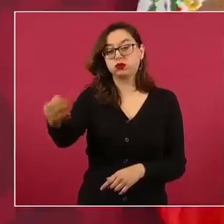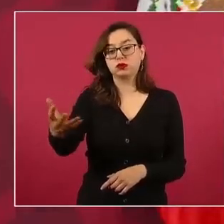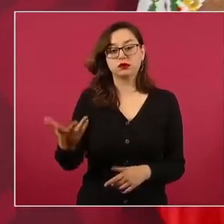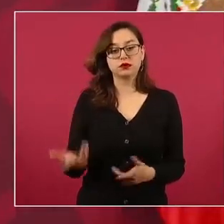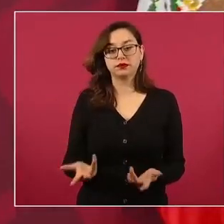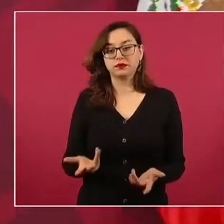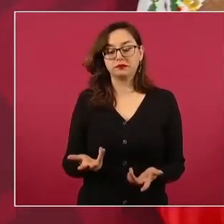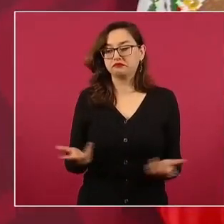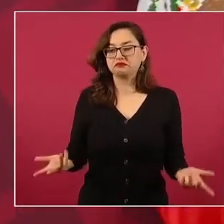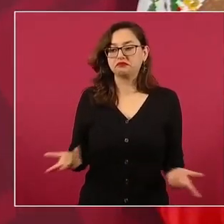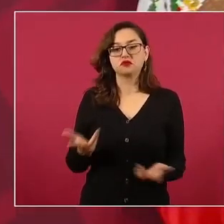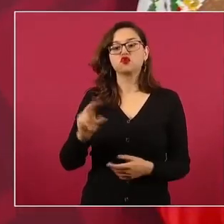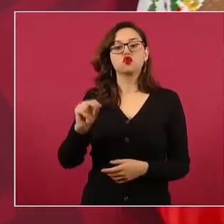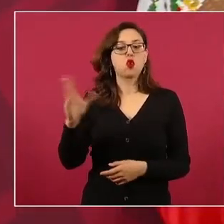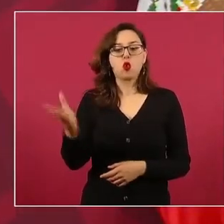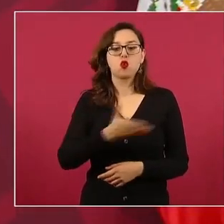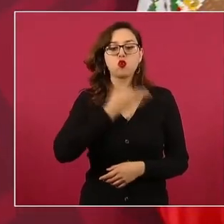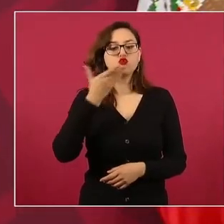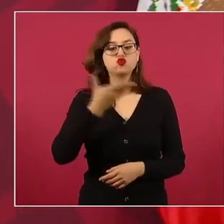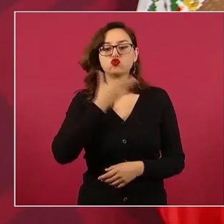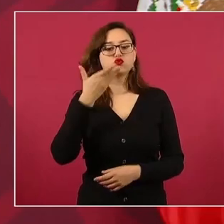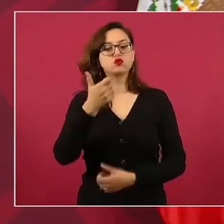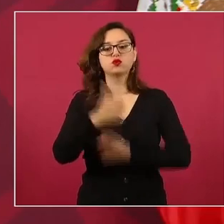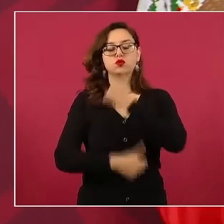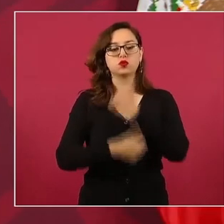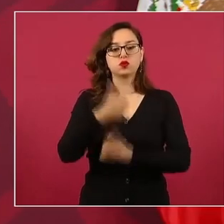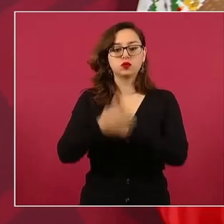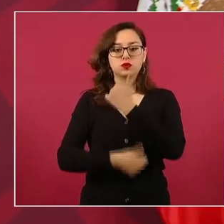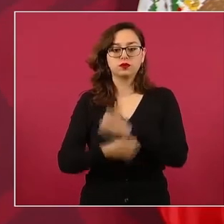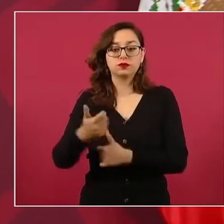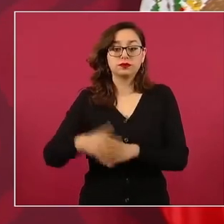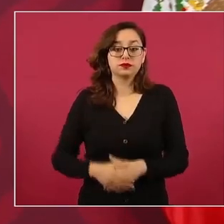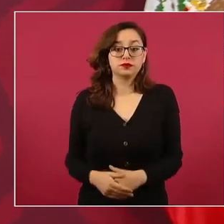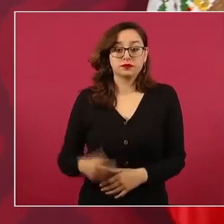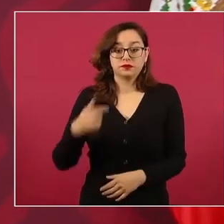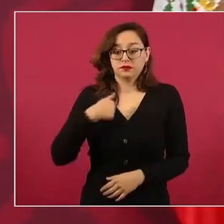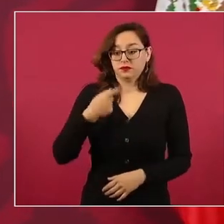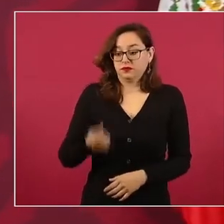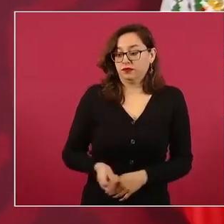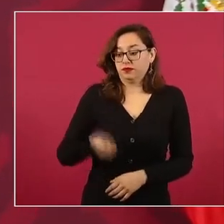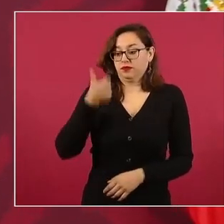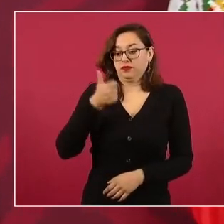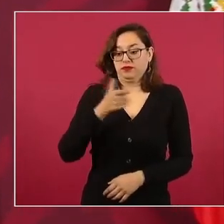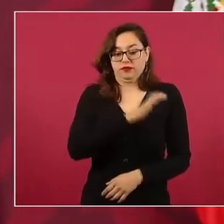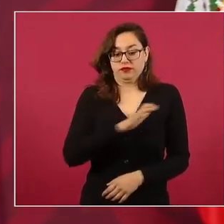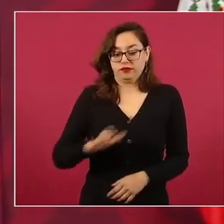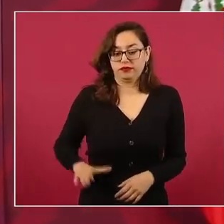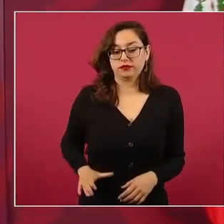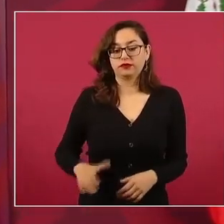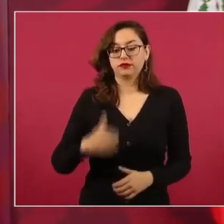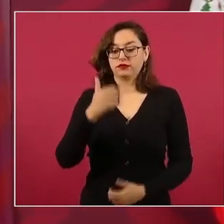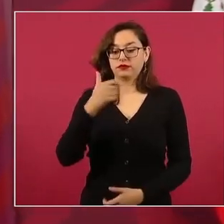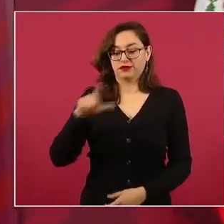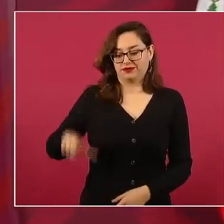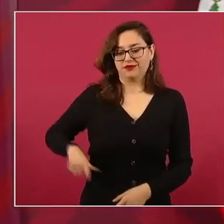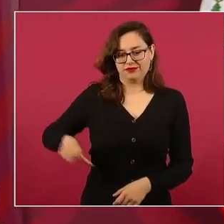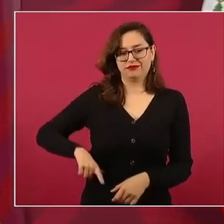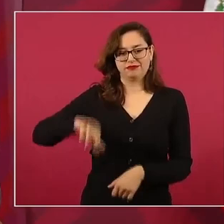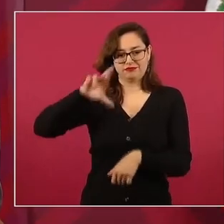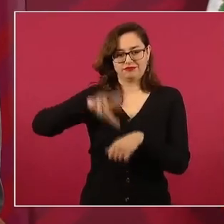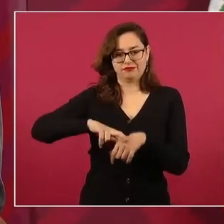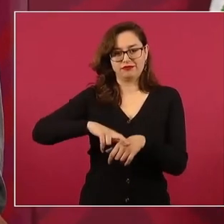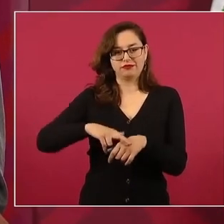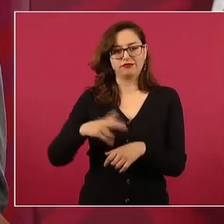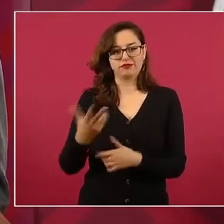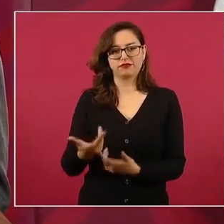y cuando salí de candidato a gobernador la primera vez en el